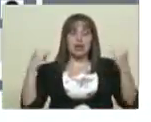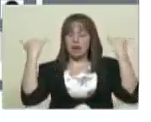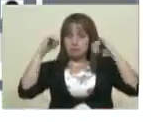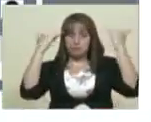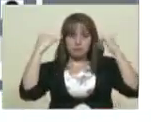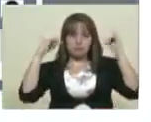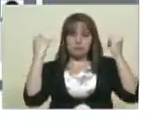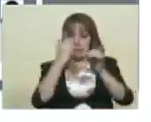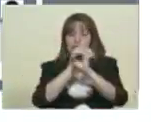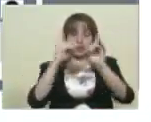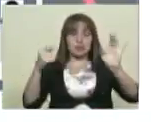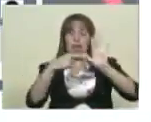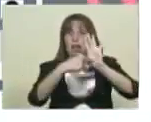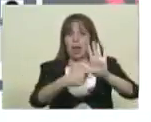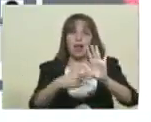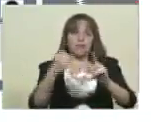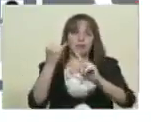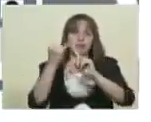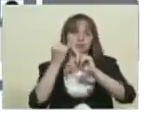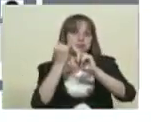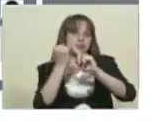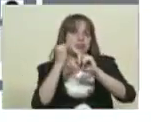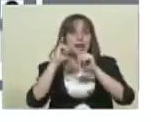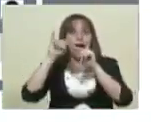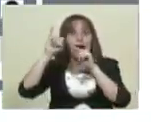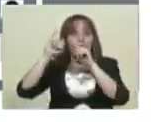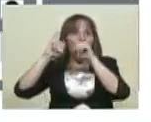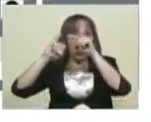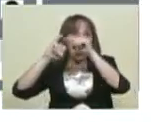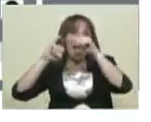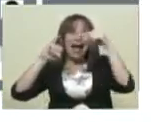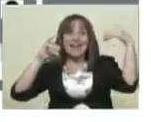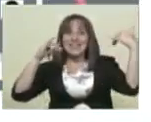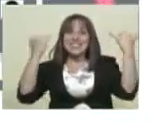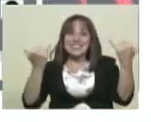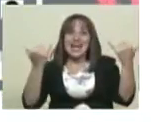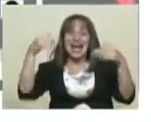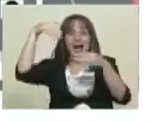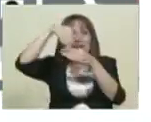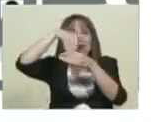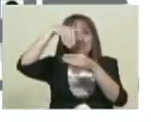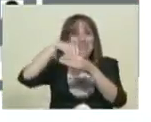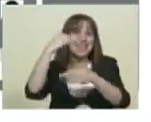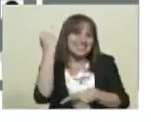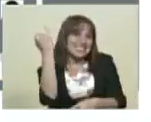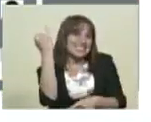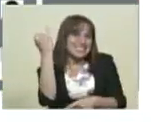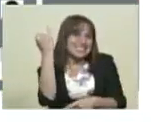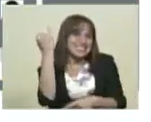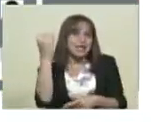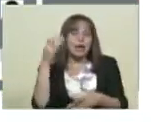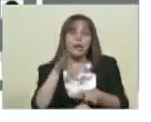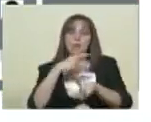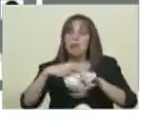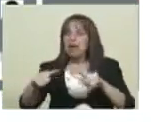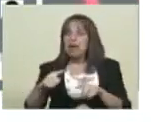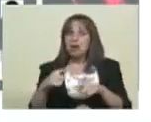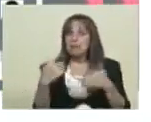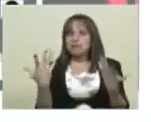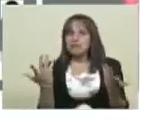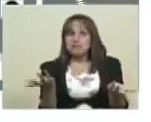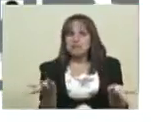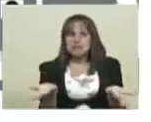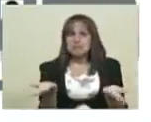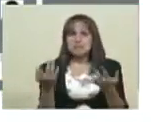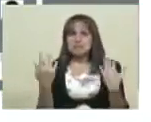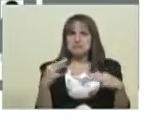la gente salía y mostraba su dedo manchado de tinta, un símbolo de la participación y todo. Pero bueno, esta